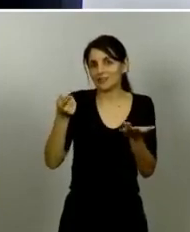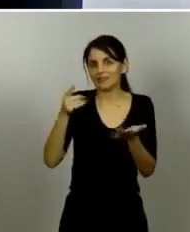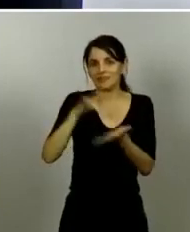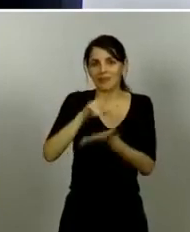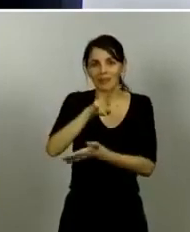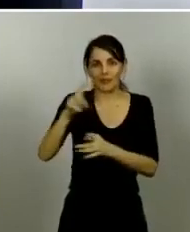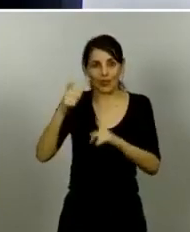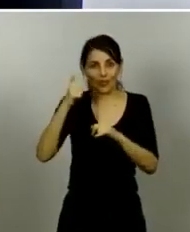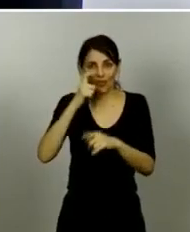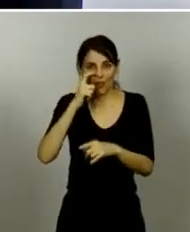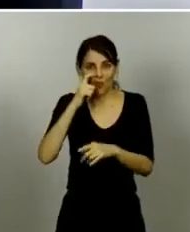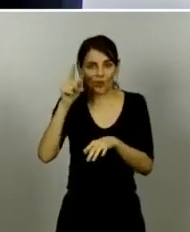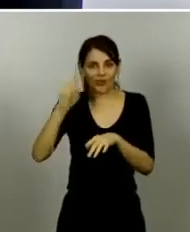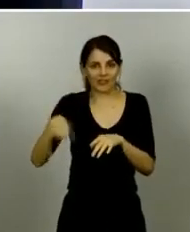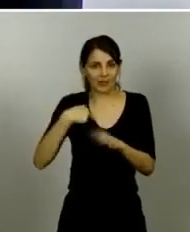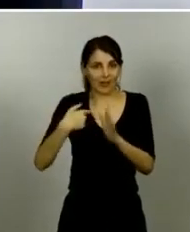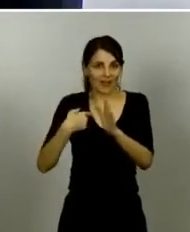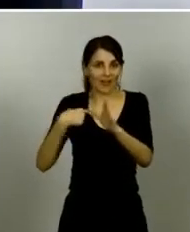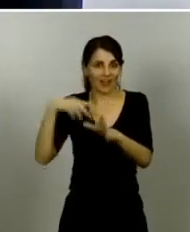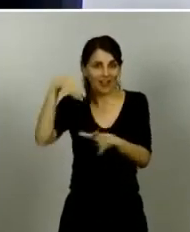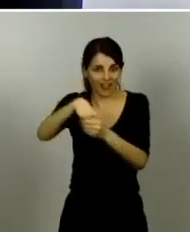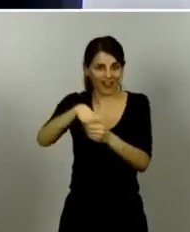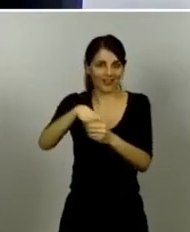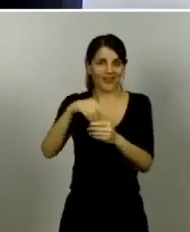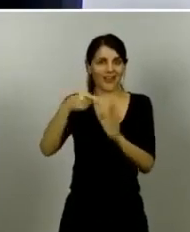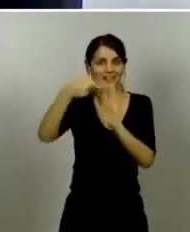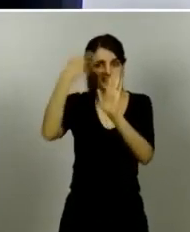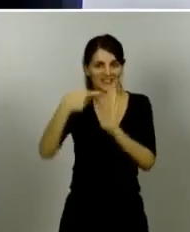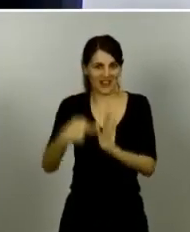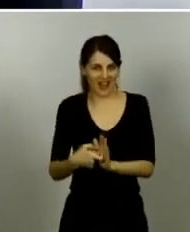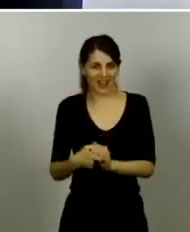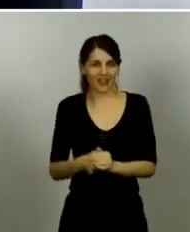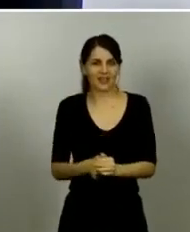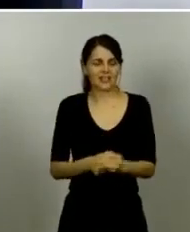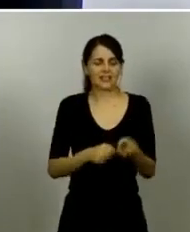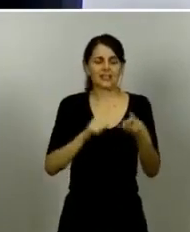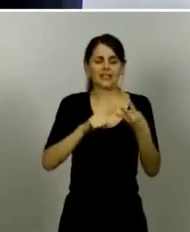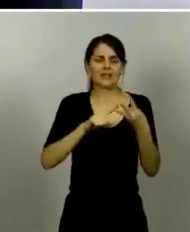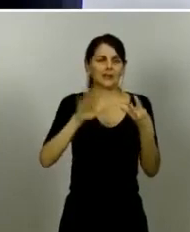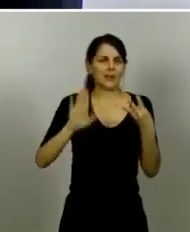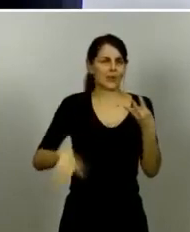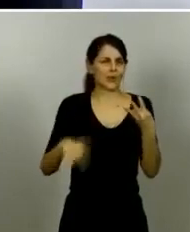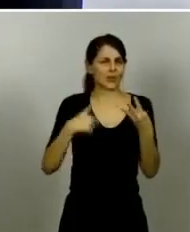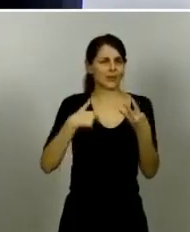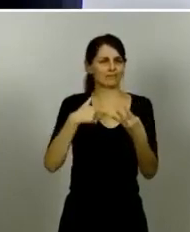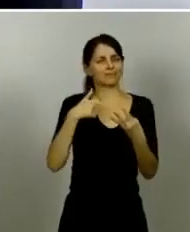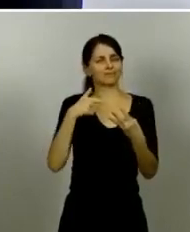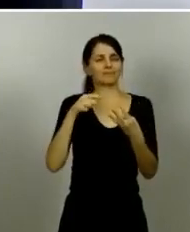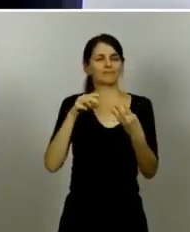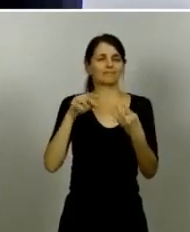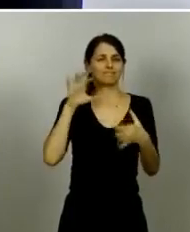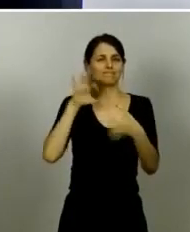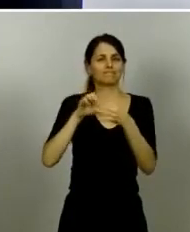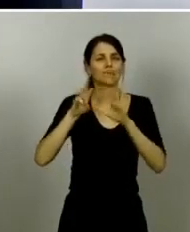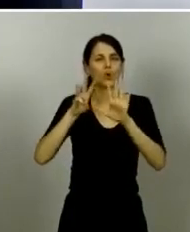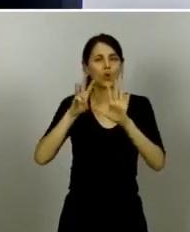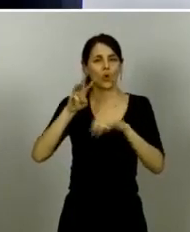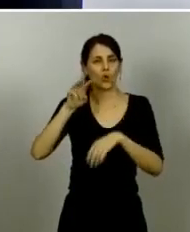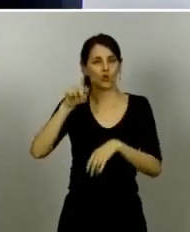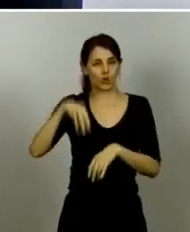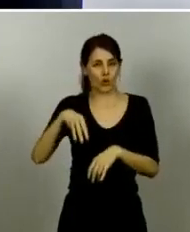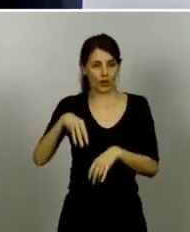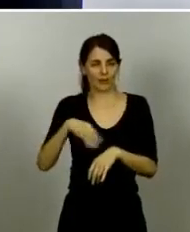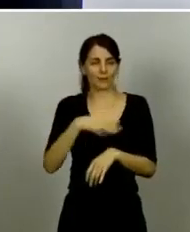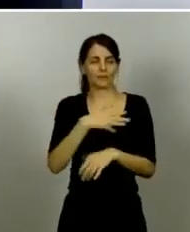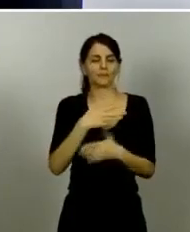luego una tercera ya sé que le han preguntado sobre el 8M pero quería incidir en un dato al margen del polémico informe de la Guardia Civil de la actuación judicial ¿creen que el